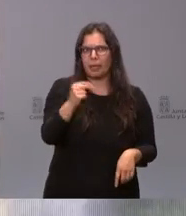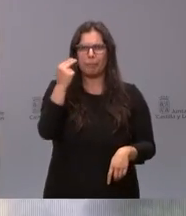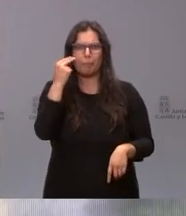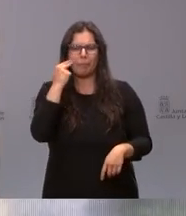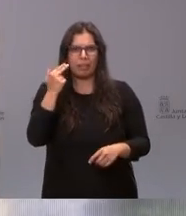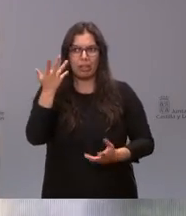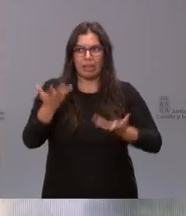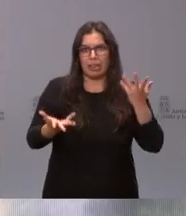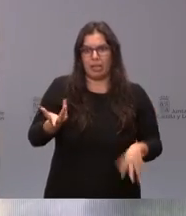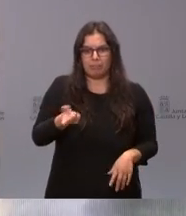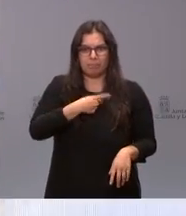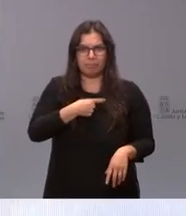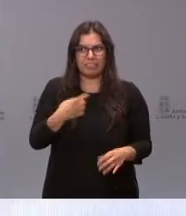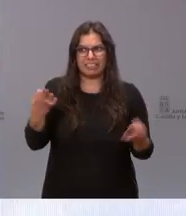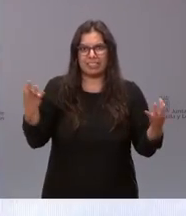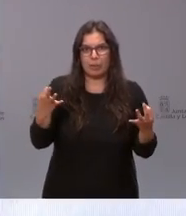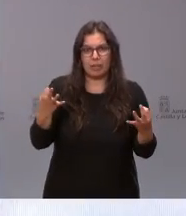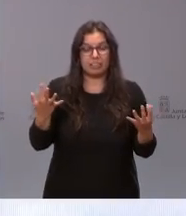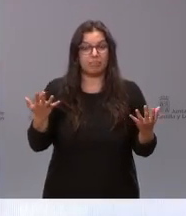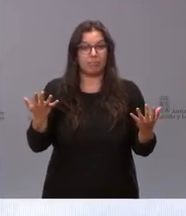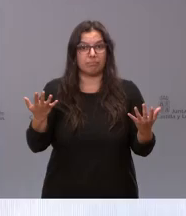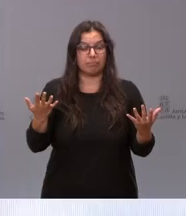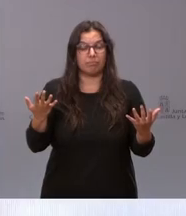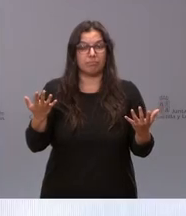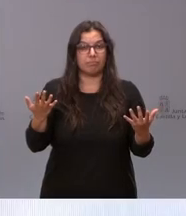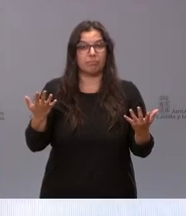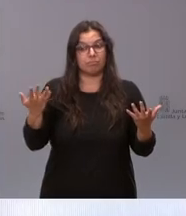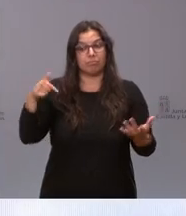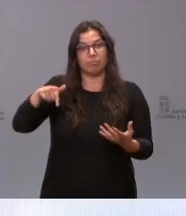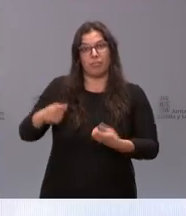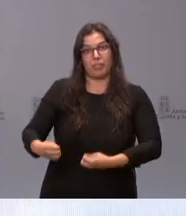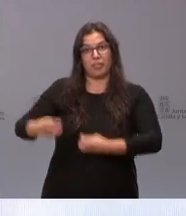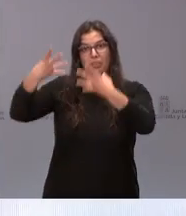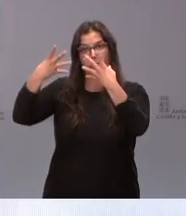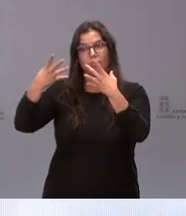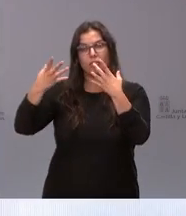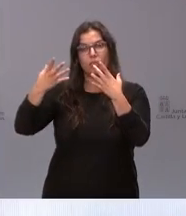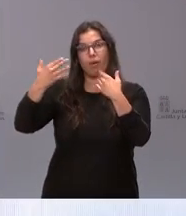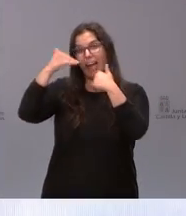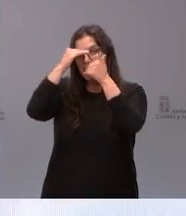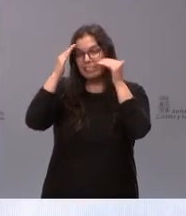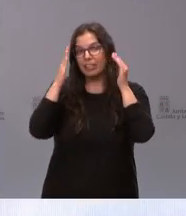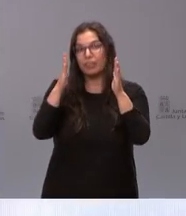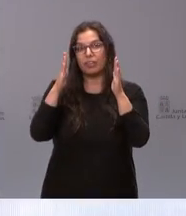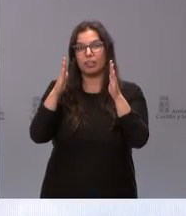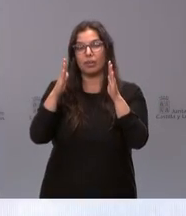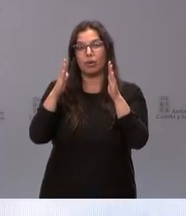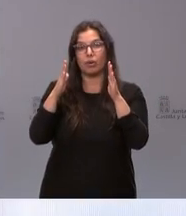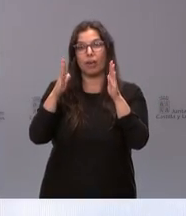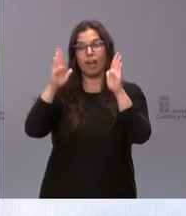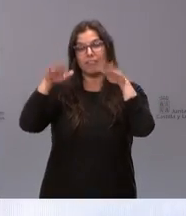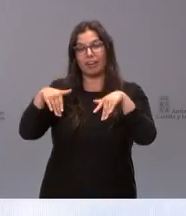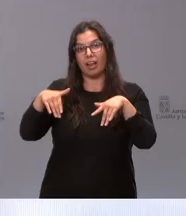momentos qué es lo que iba a ocurrir bueno pues este centro pudo atender muchísimo mejor